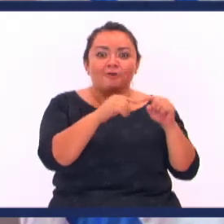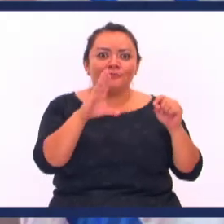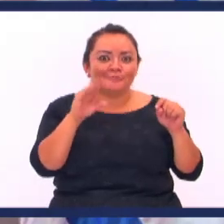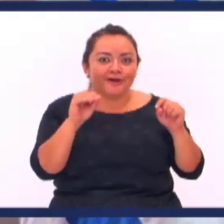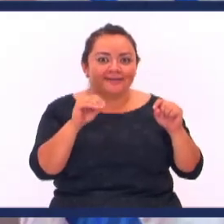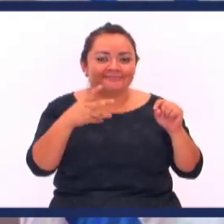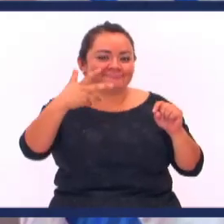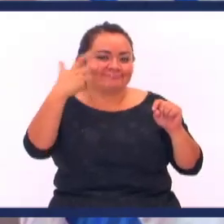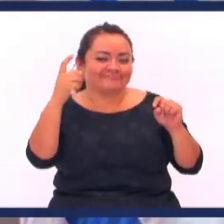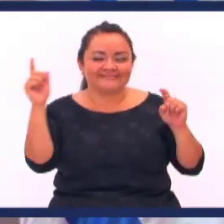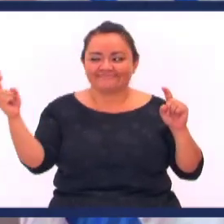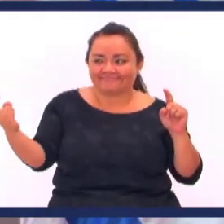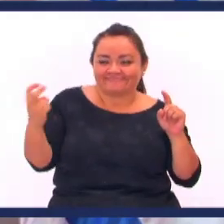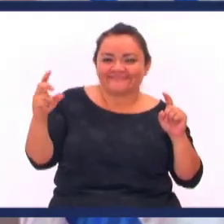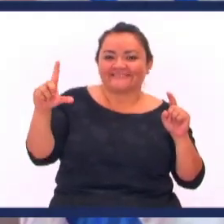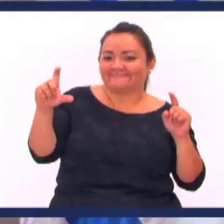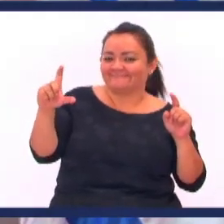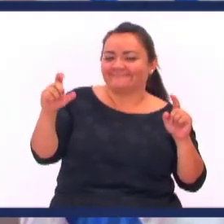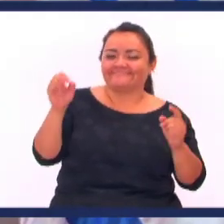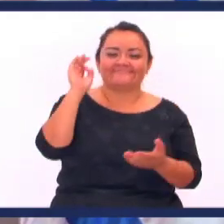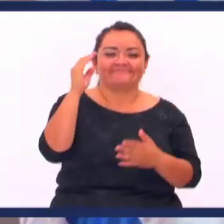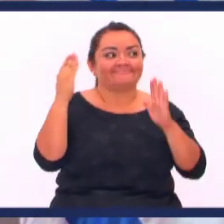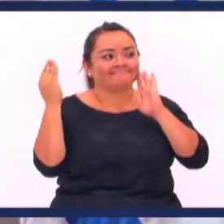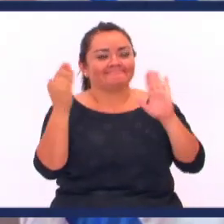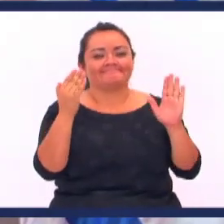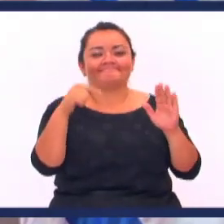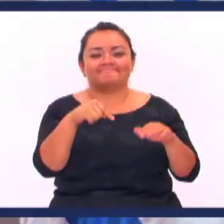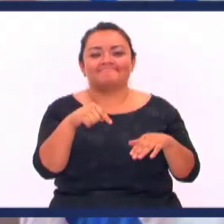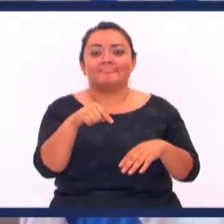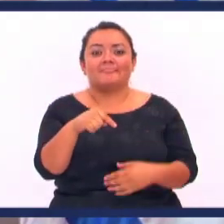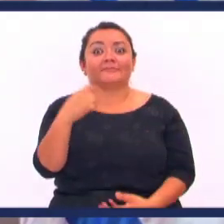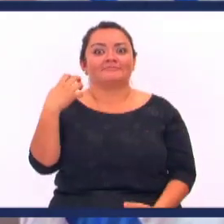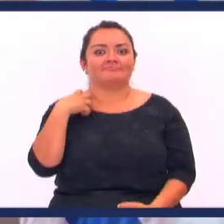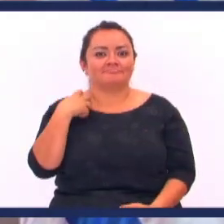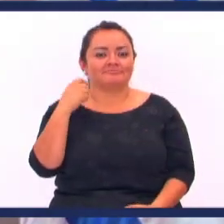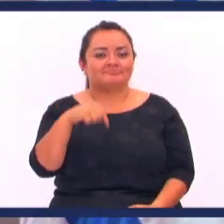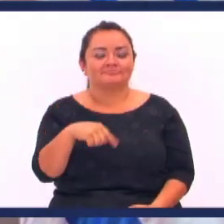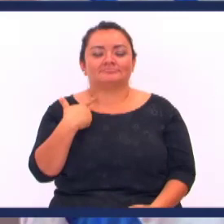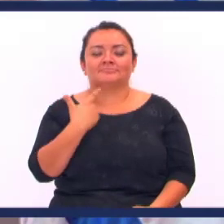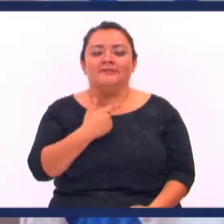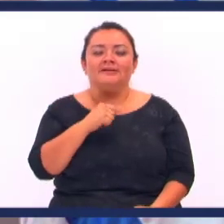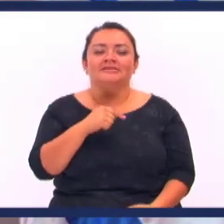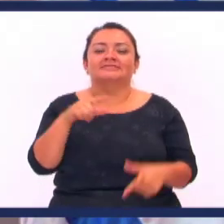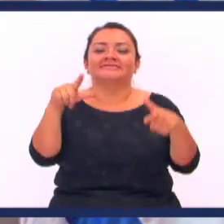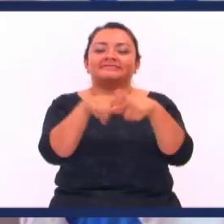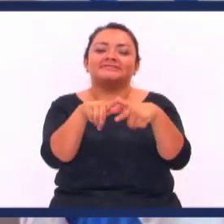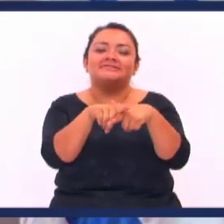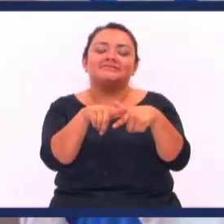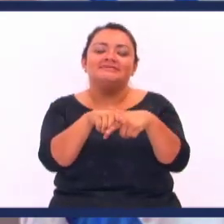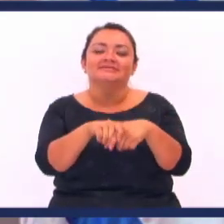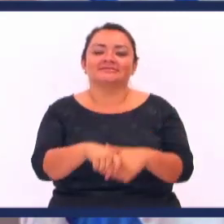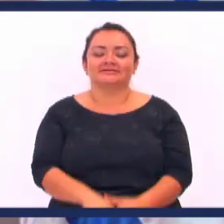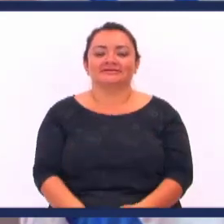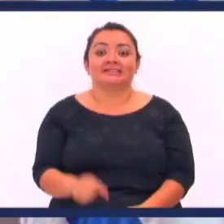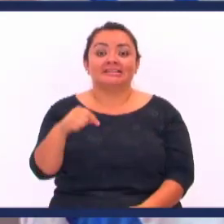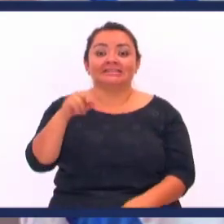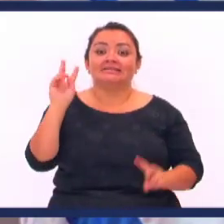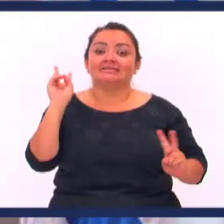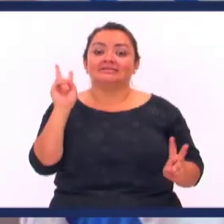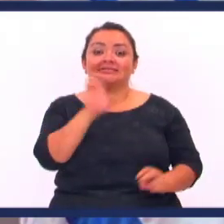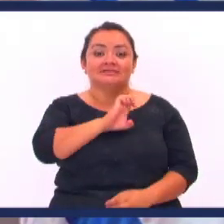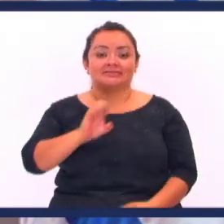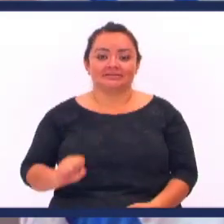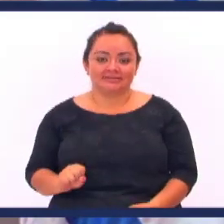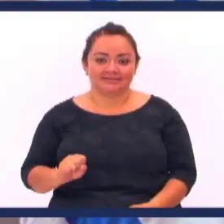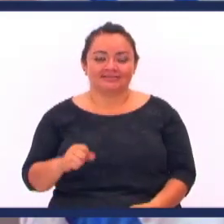mascotas Que están sintonizando las predicas del día de hoy que están en vivo Desde los estudios acá de Taber TV en San Salvador,